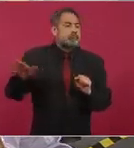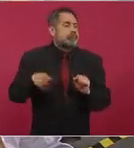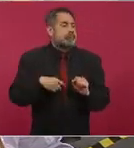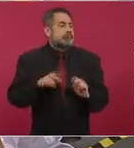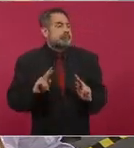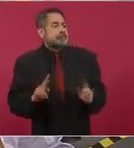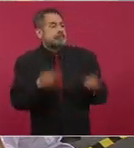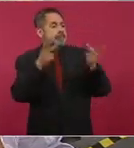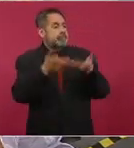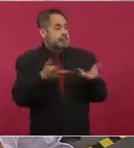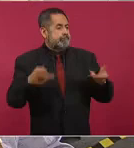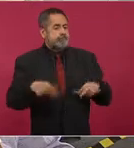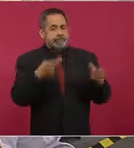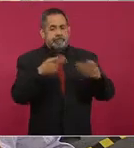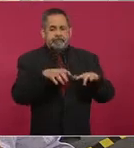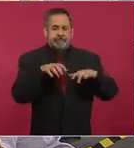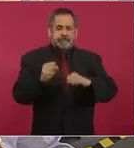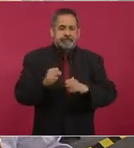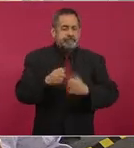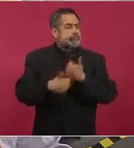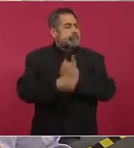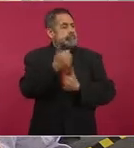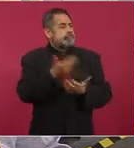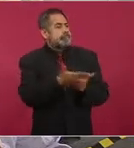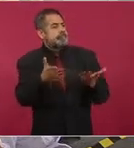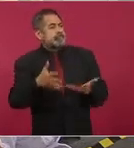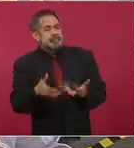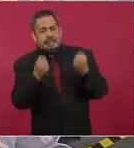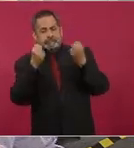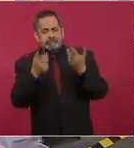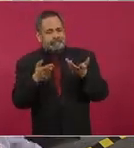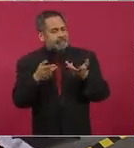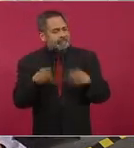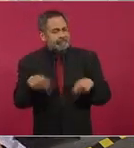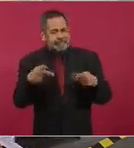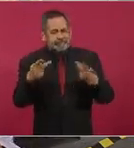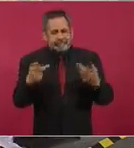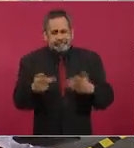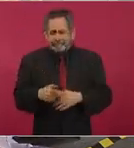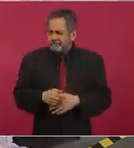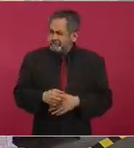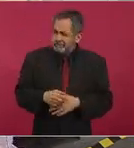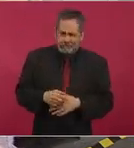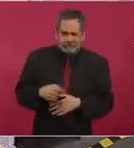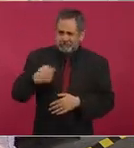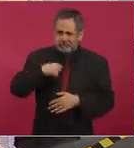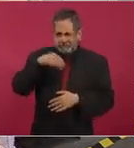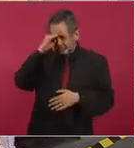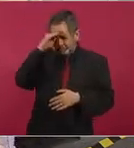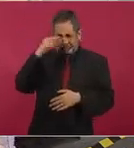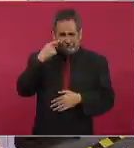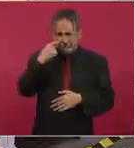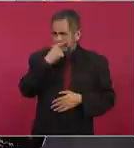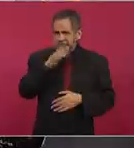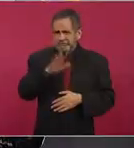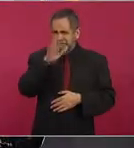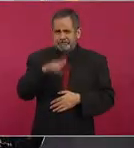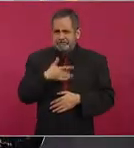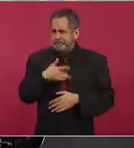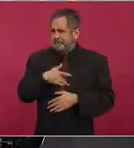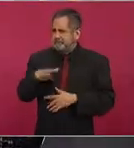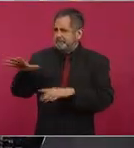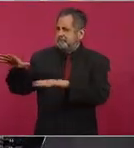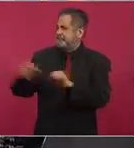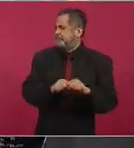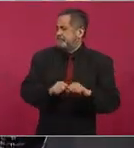terrenos, como una licitación pública. Esto significa, me parece, una privatización.